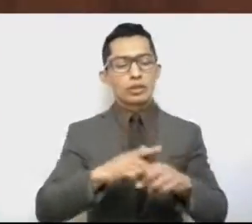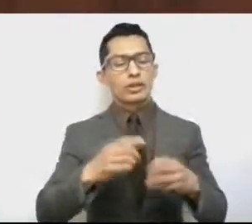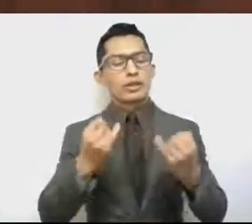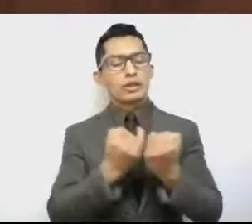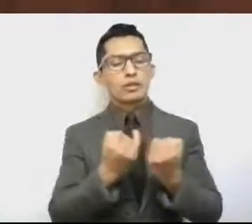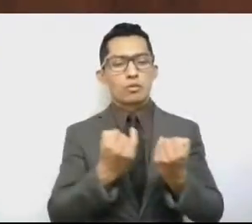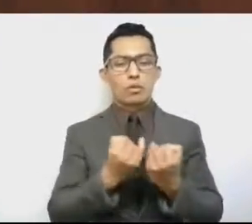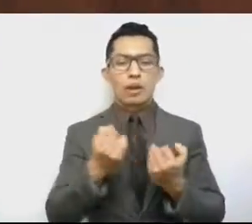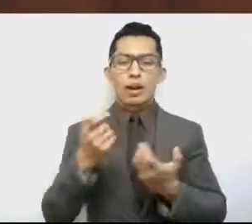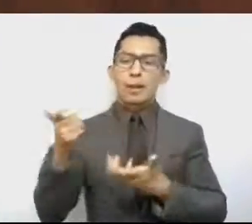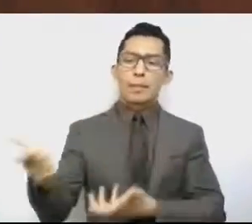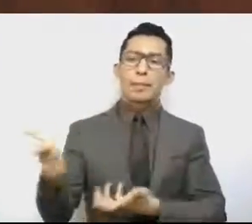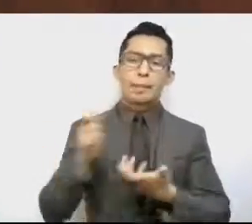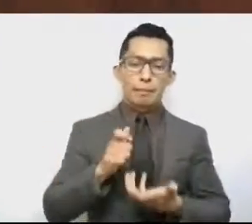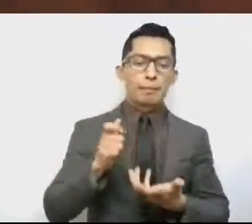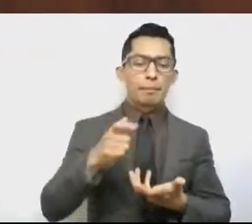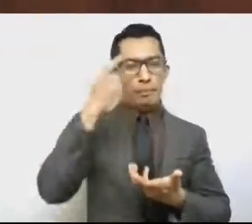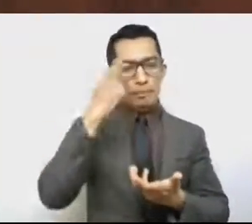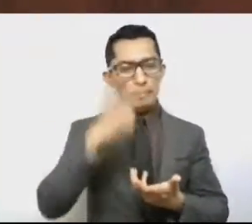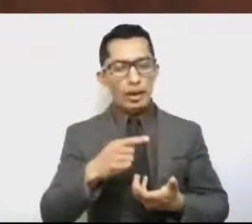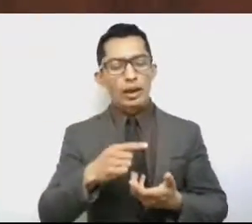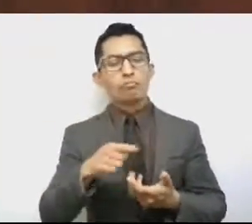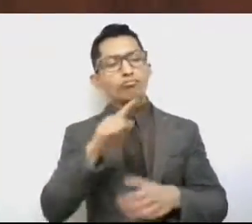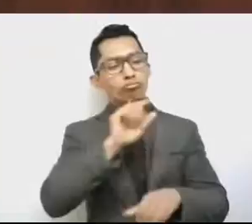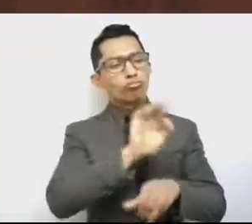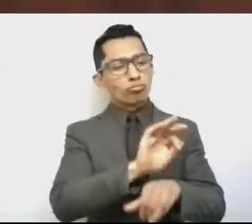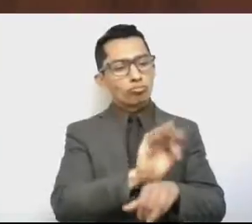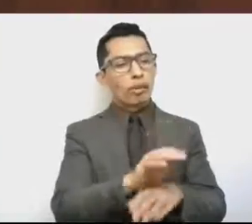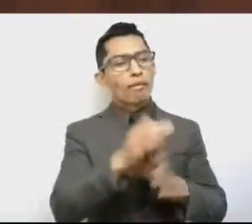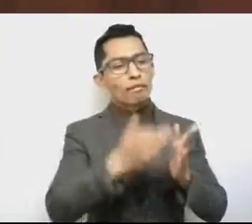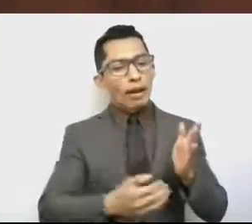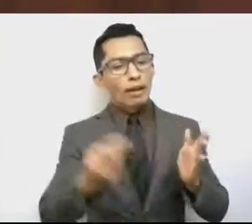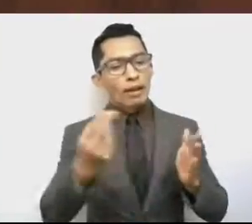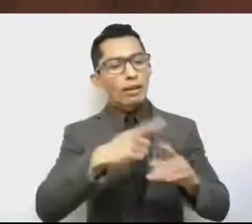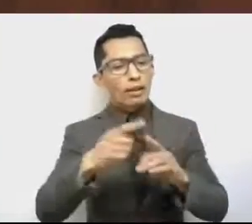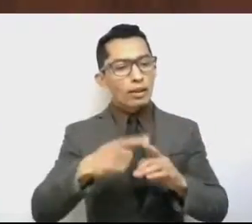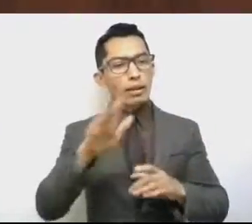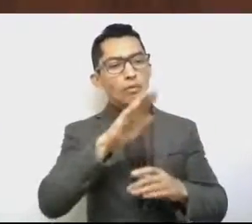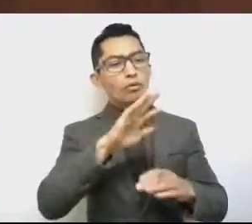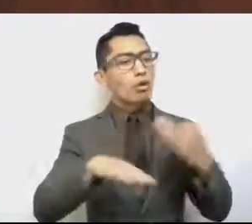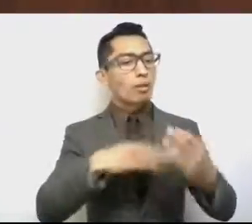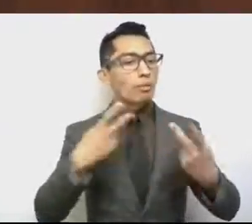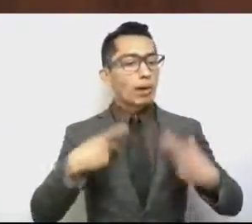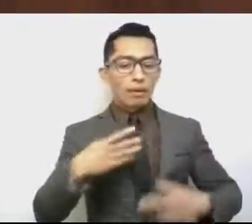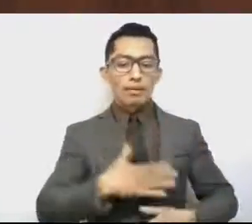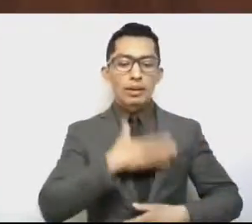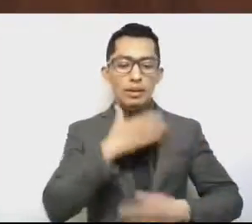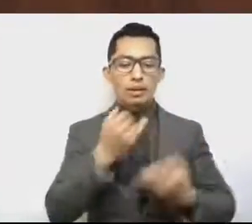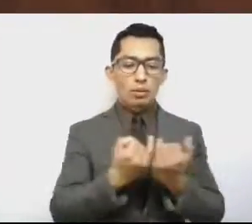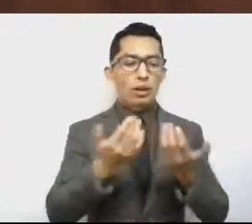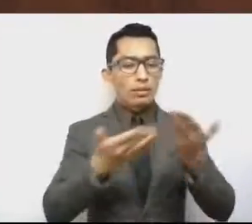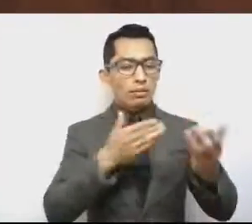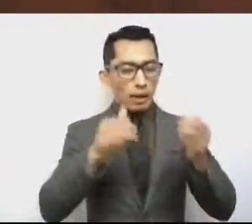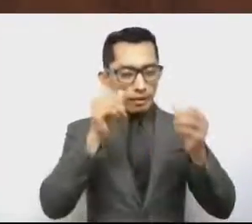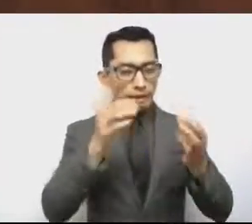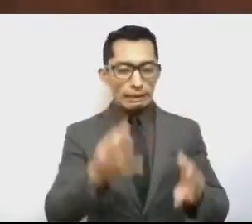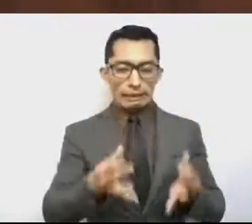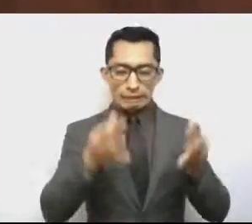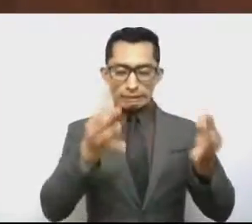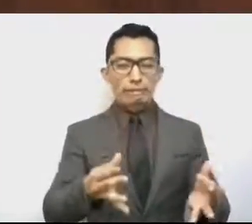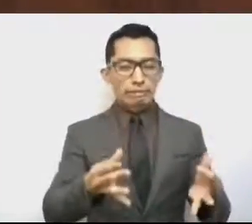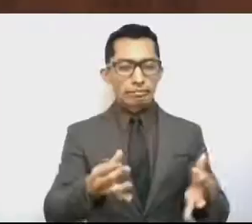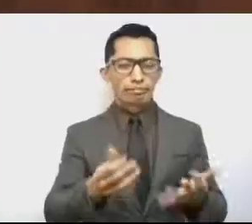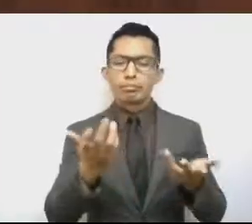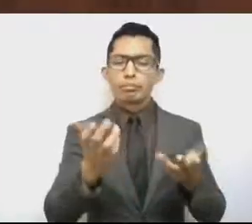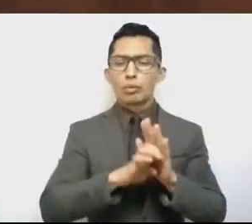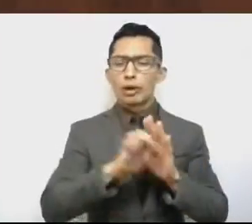recursos para satisfacer las necesidades crecientes en bienestar y servicios públicos de calidad. Ejemplo